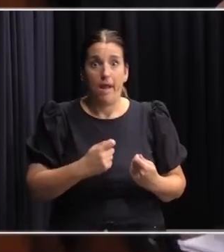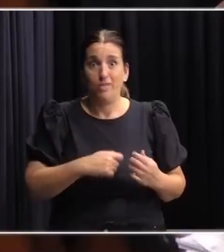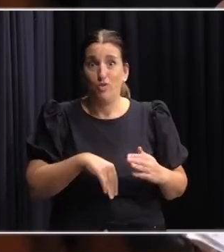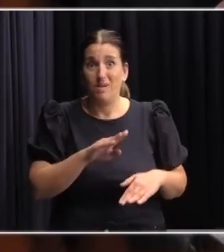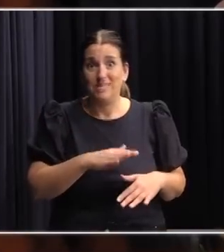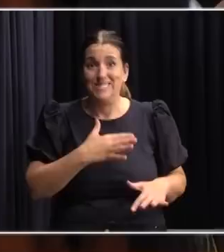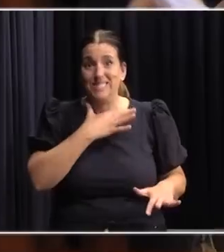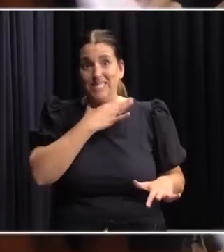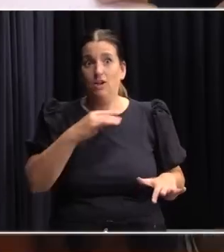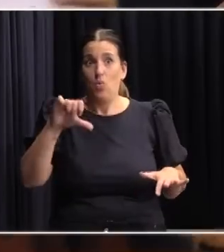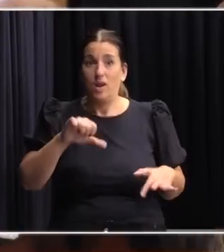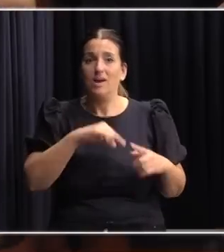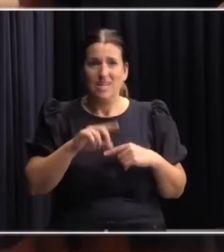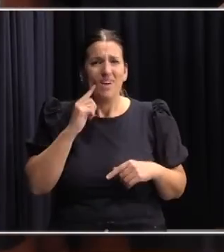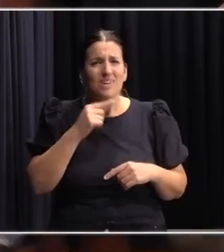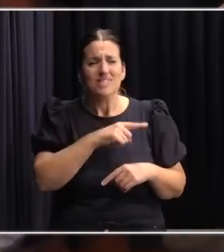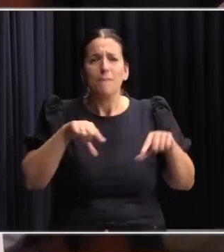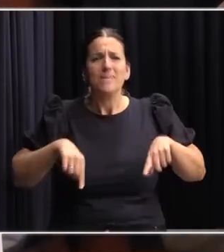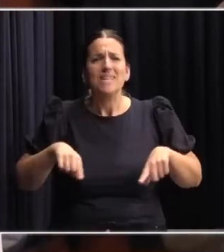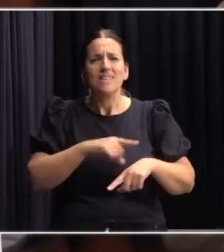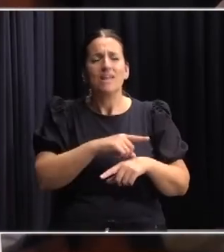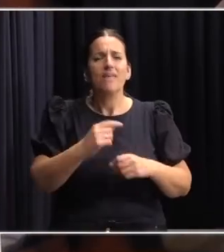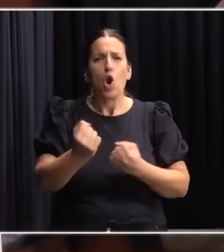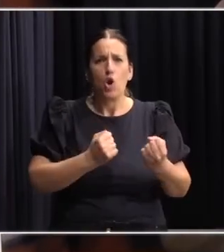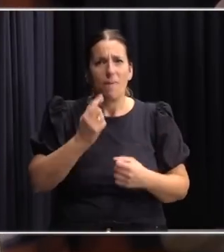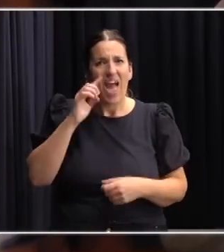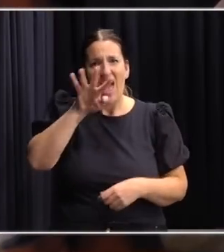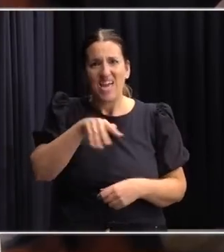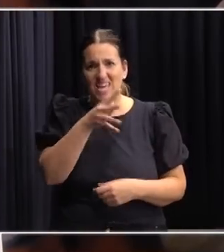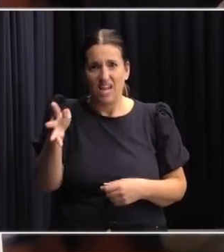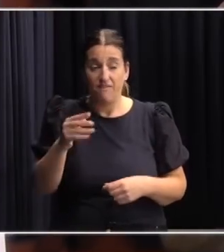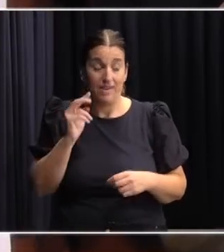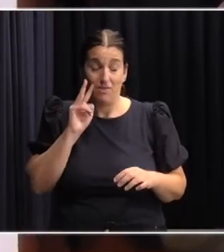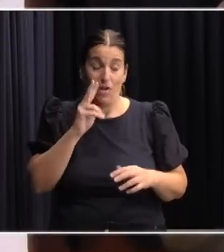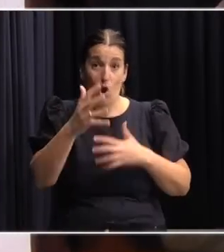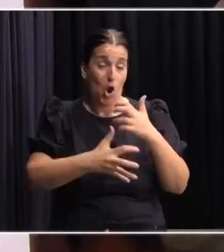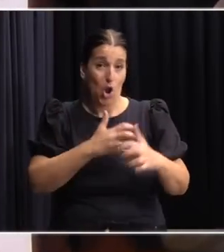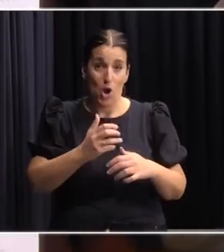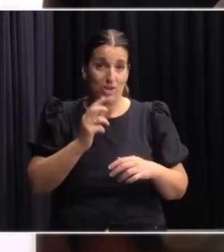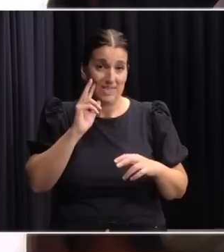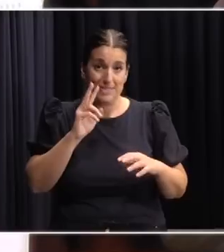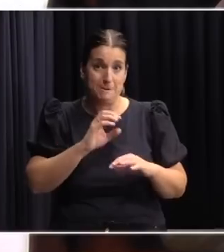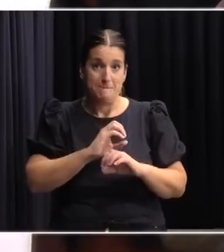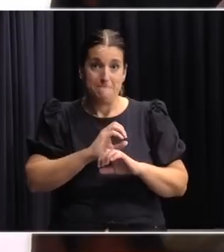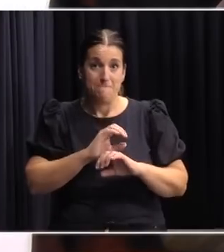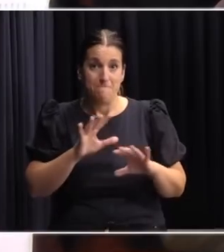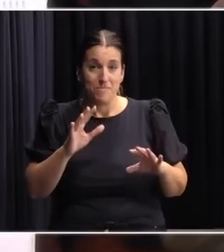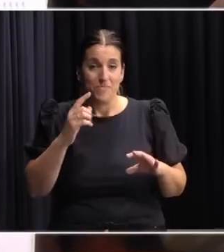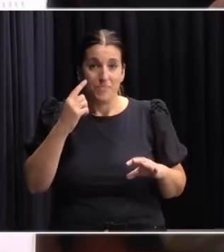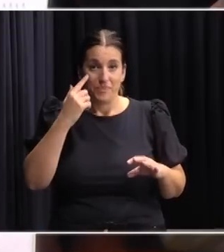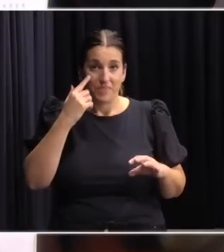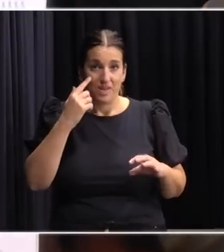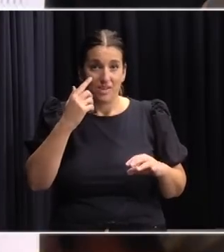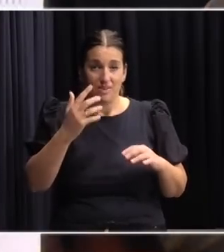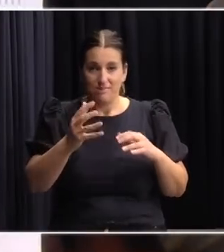gráfica que no sé si la llegan a ver ustedes. Yo soy daltónico así que los colores no los veo, pero, ¿abajo es